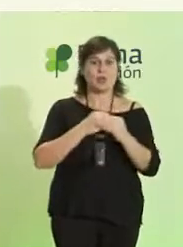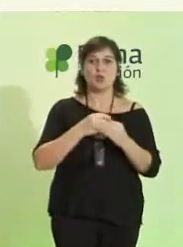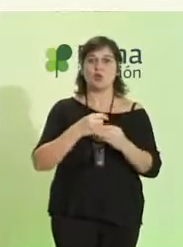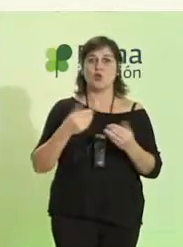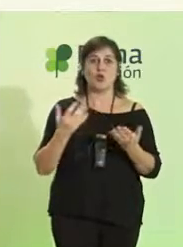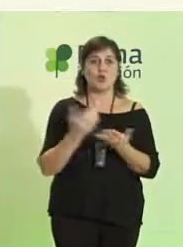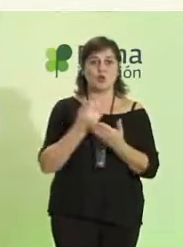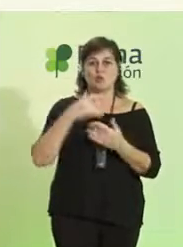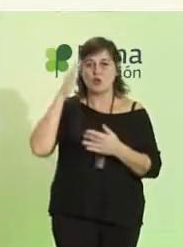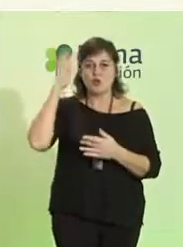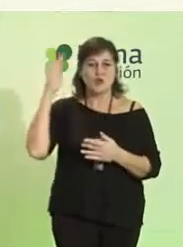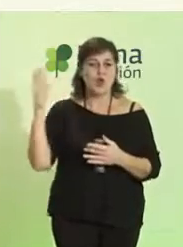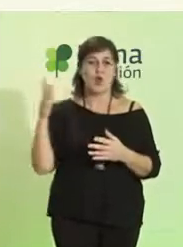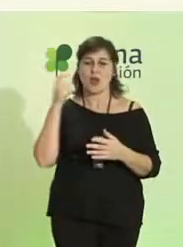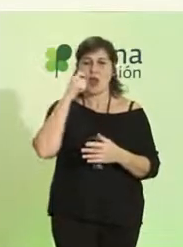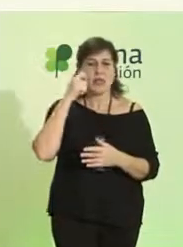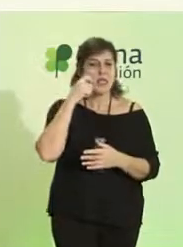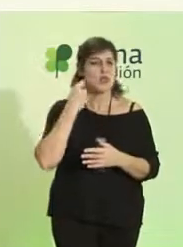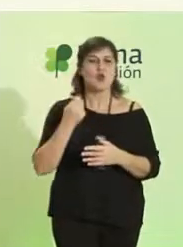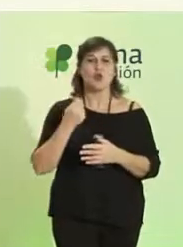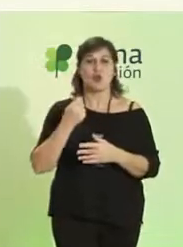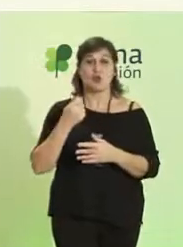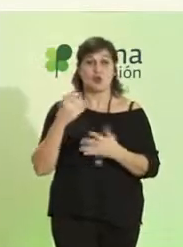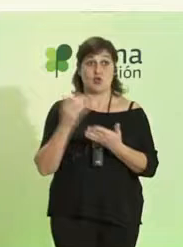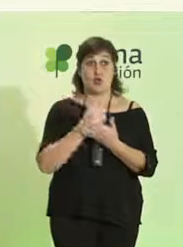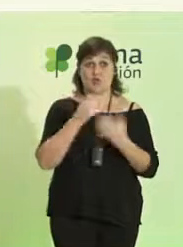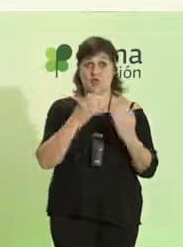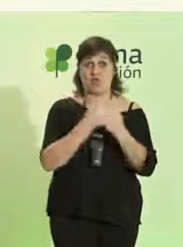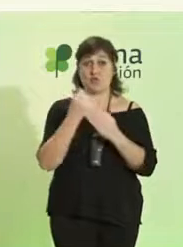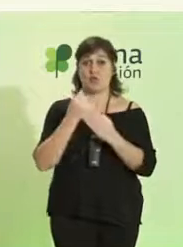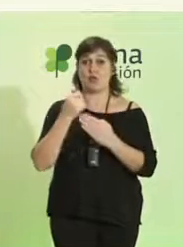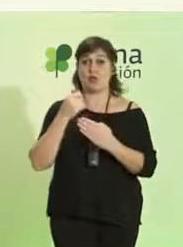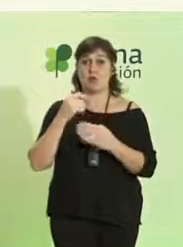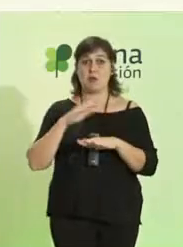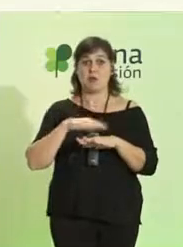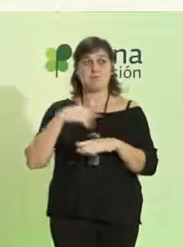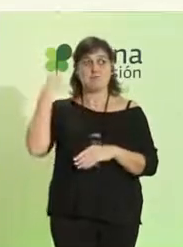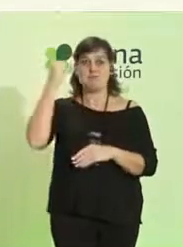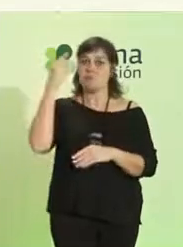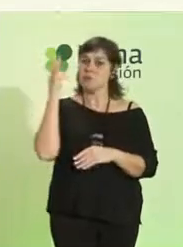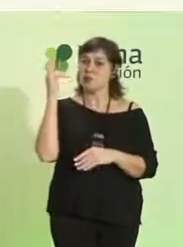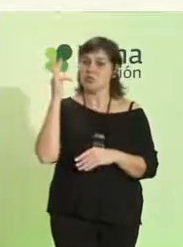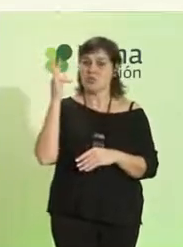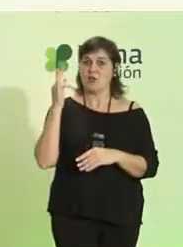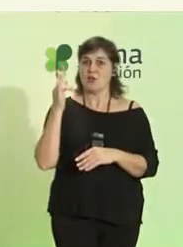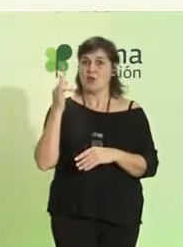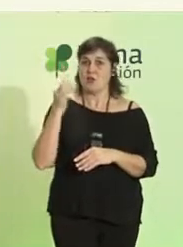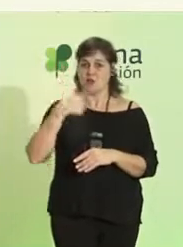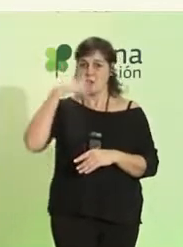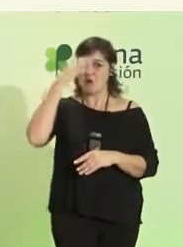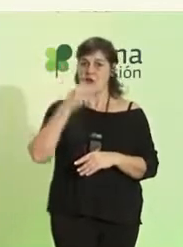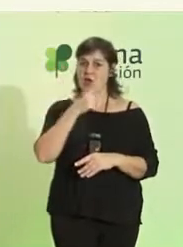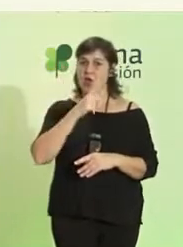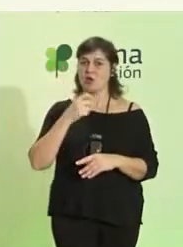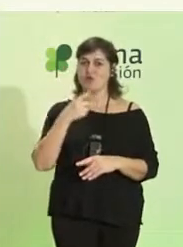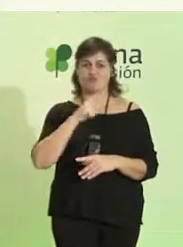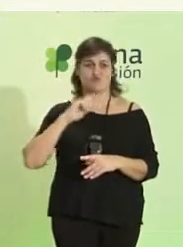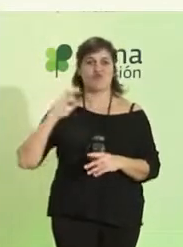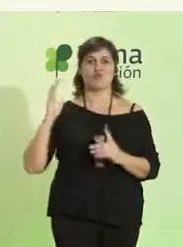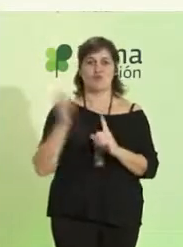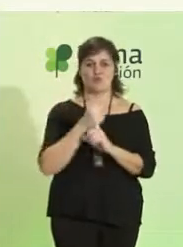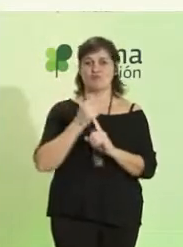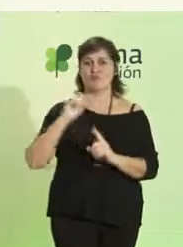federaciones, que yo soy muy optimista con este asunto, creo que vamos a batir todos los récords y todas las